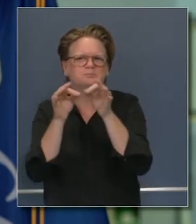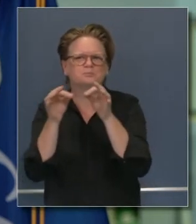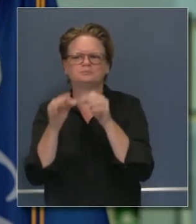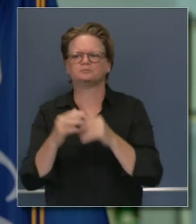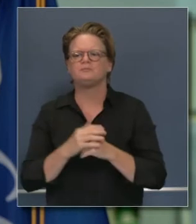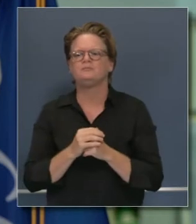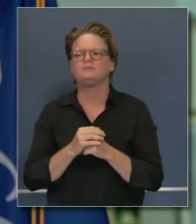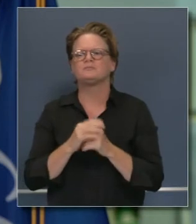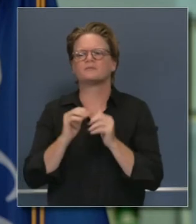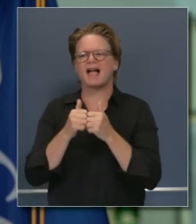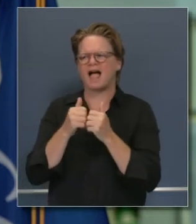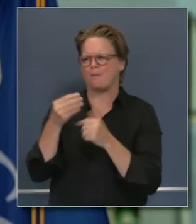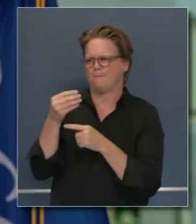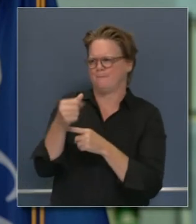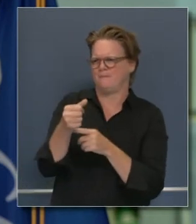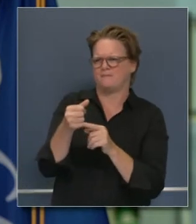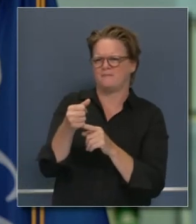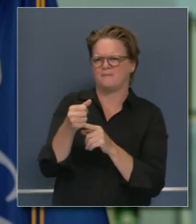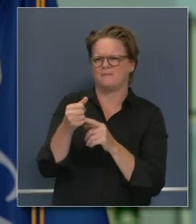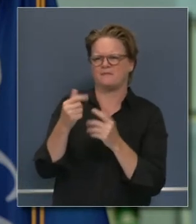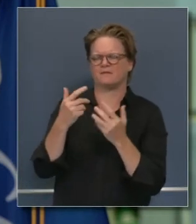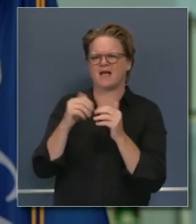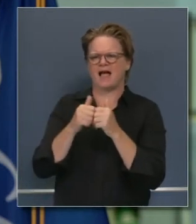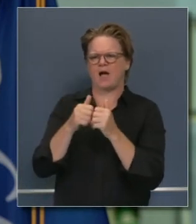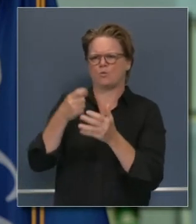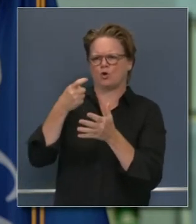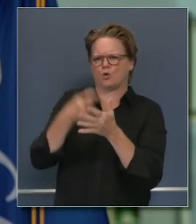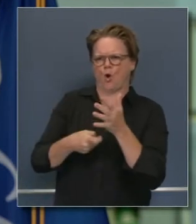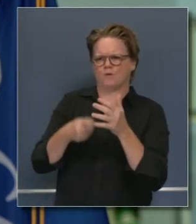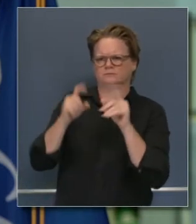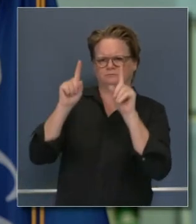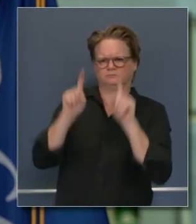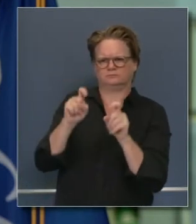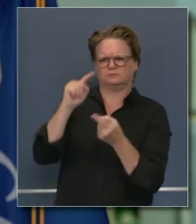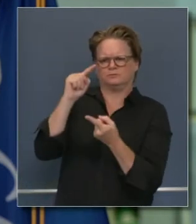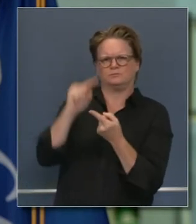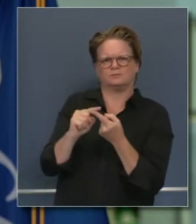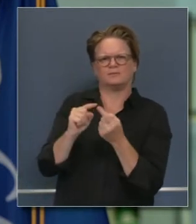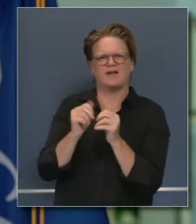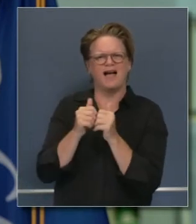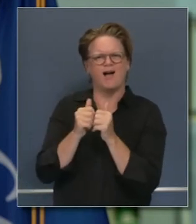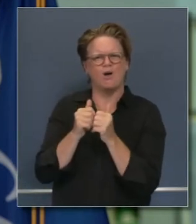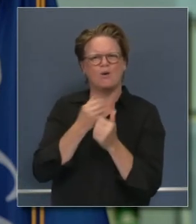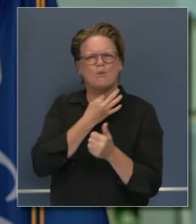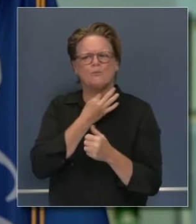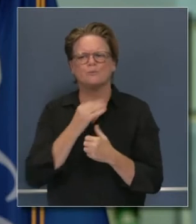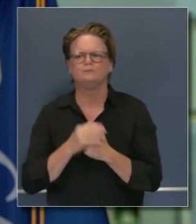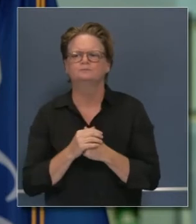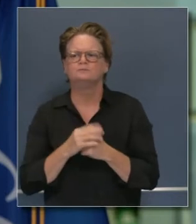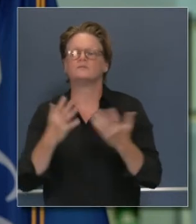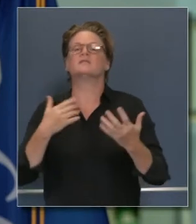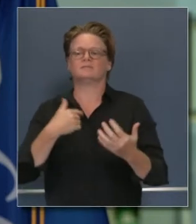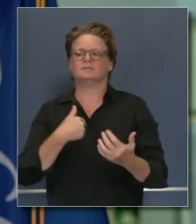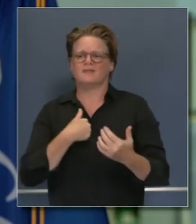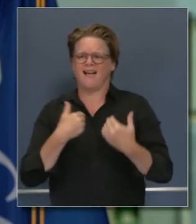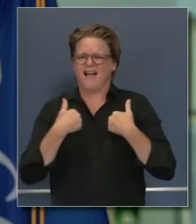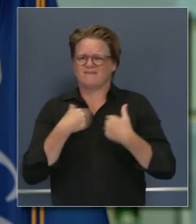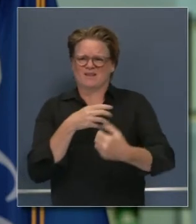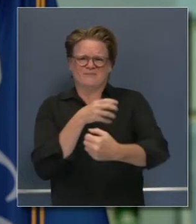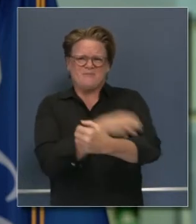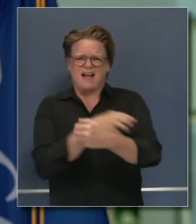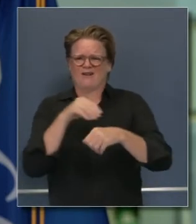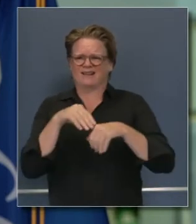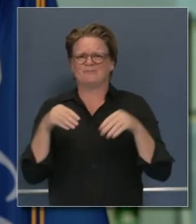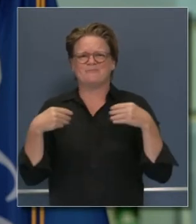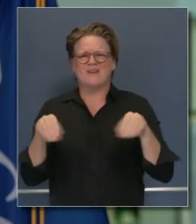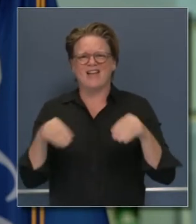cómo es que esto está reduciendo los gastos de la prueba es usar el poder del mercado nuestro poder de compra